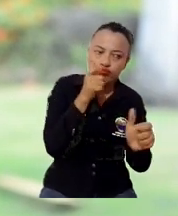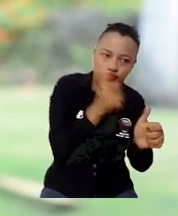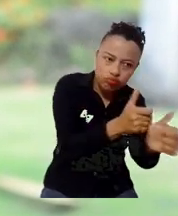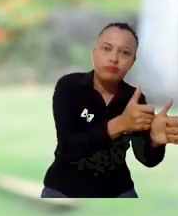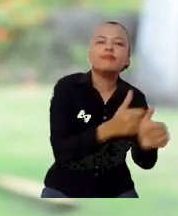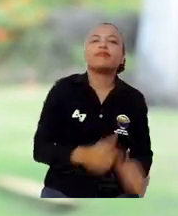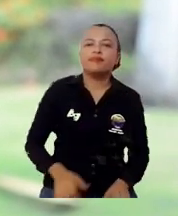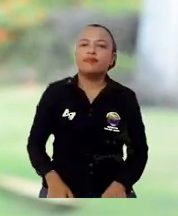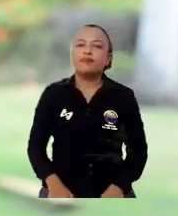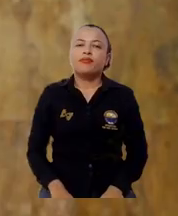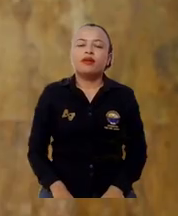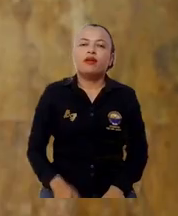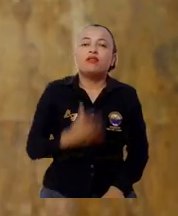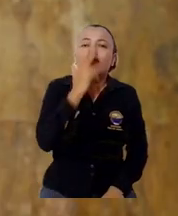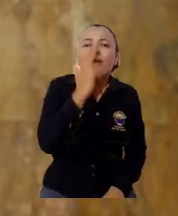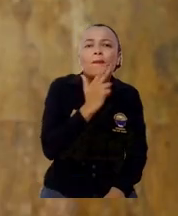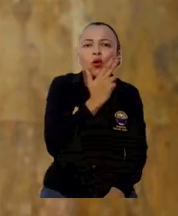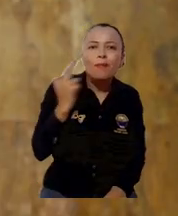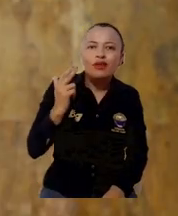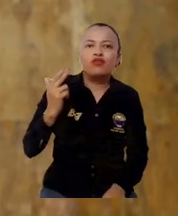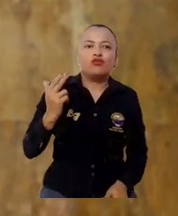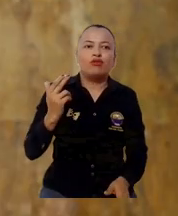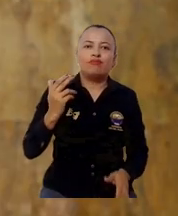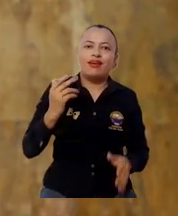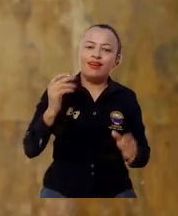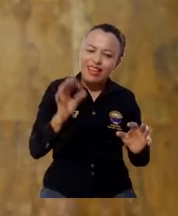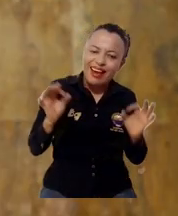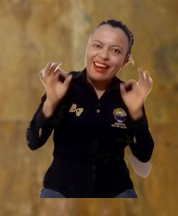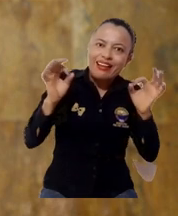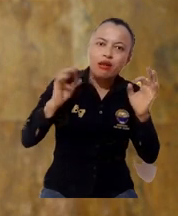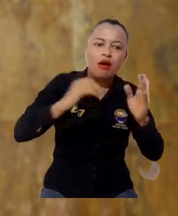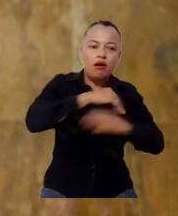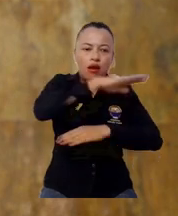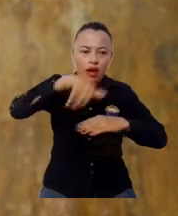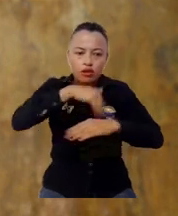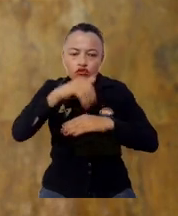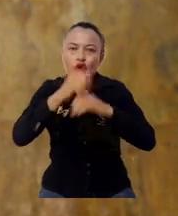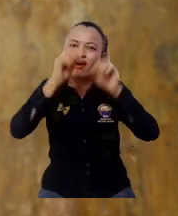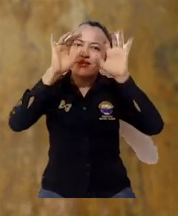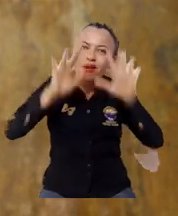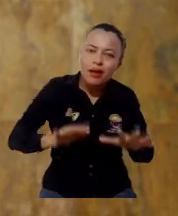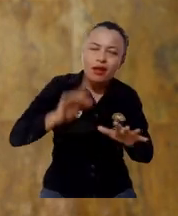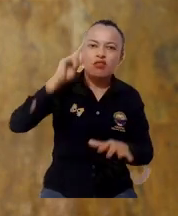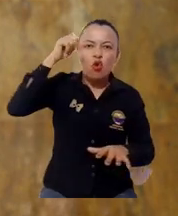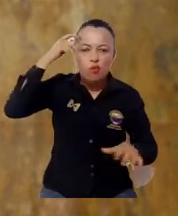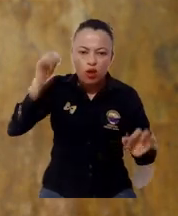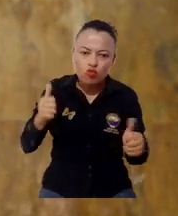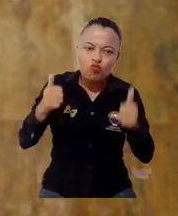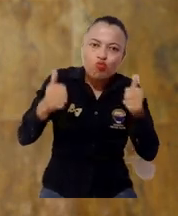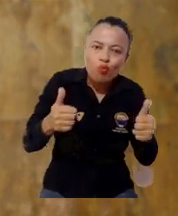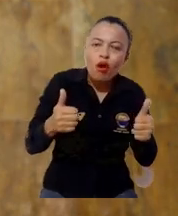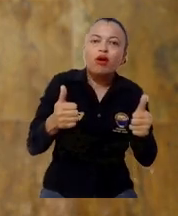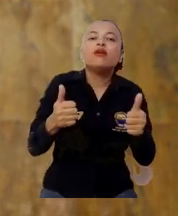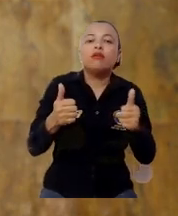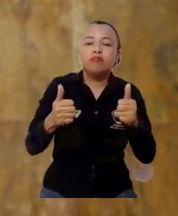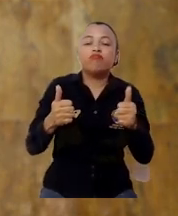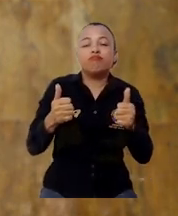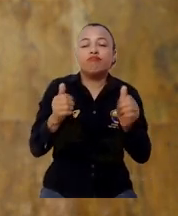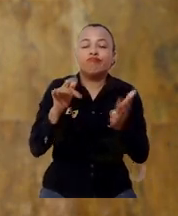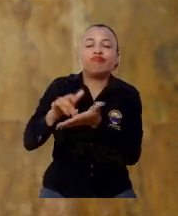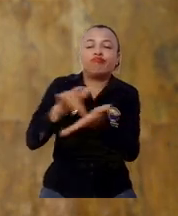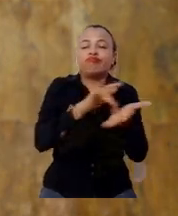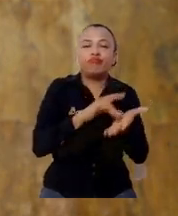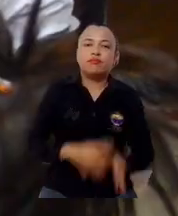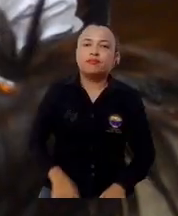los objetivos de calidad. Es el compromiso hacia la calidad, hacia la gestión, la transparencia, el buen gobierno y que sea de